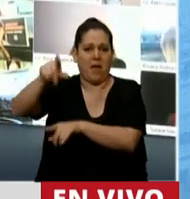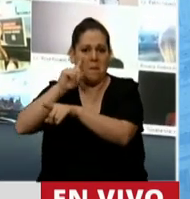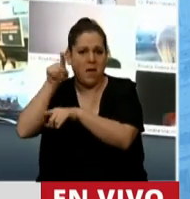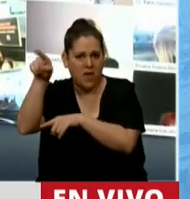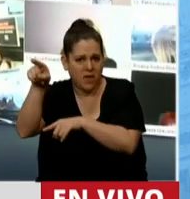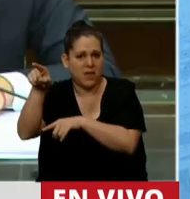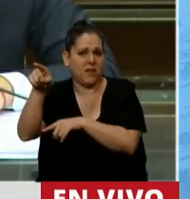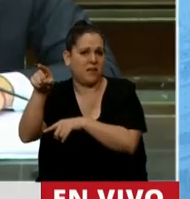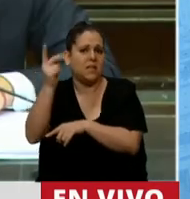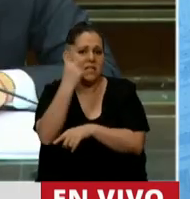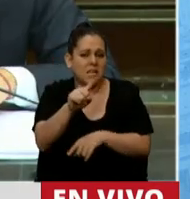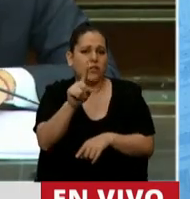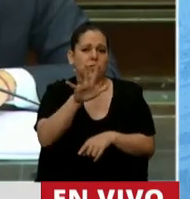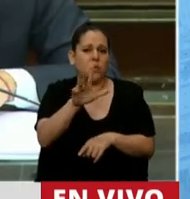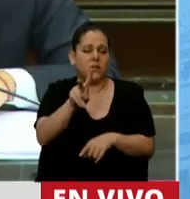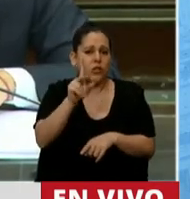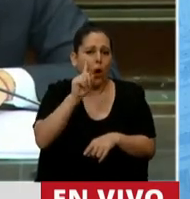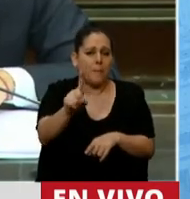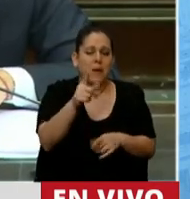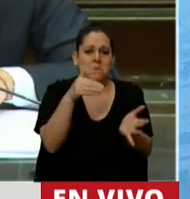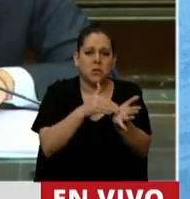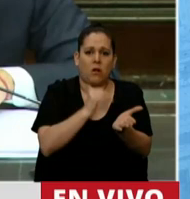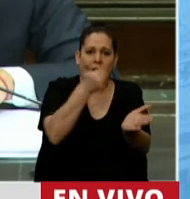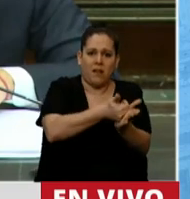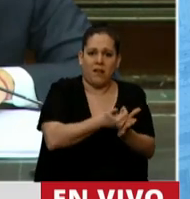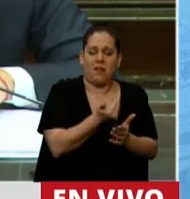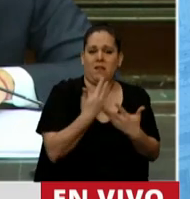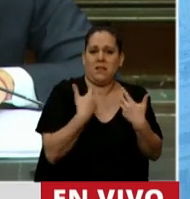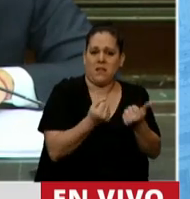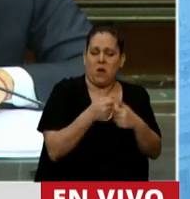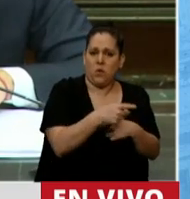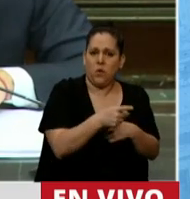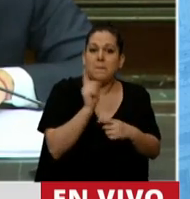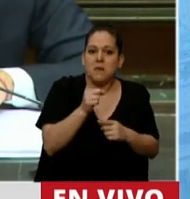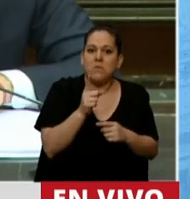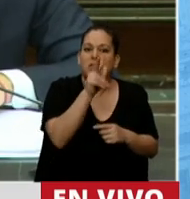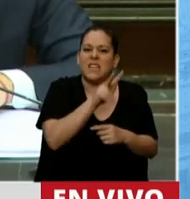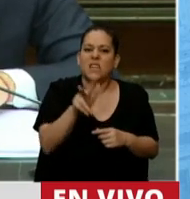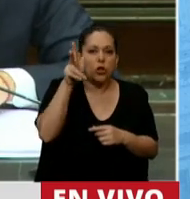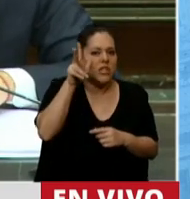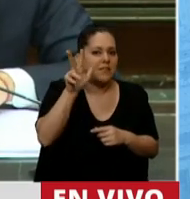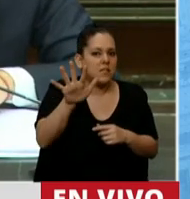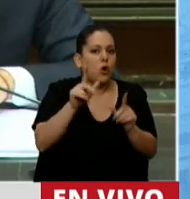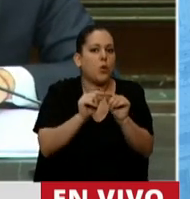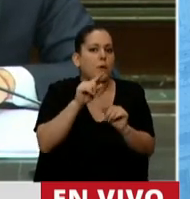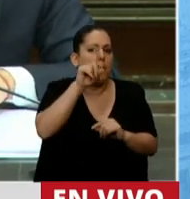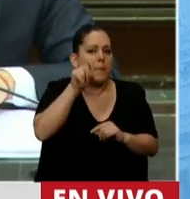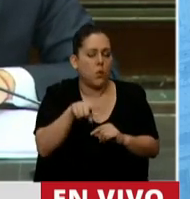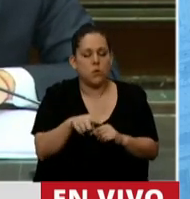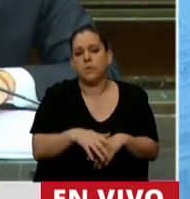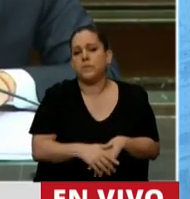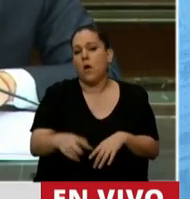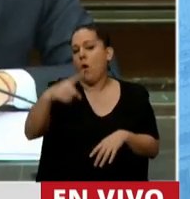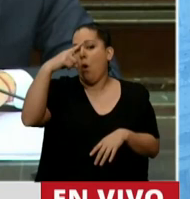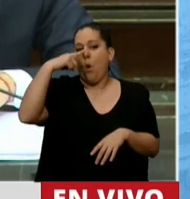152.000 millones y esa es la respuesta que usted nos dio, la 985, a las preguntas que le hicimos. Bueno, quiero que me conteste. Y por